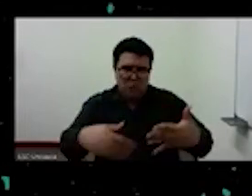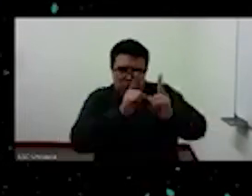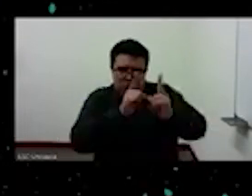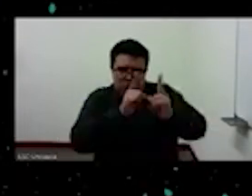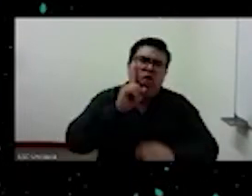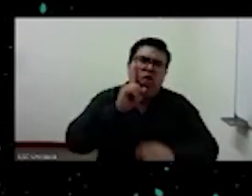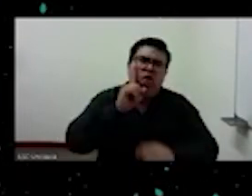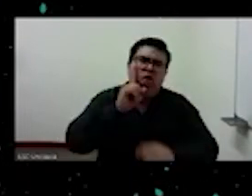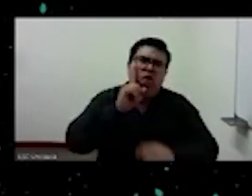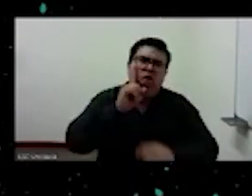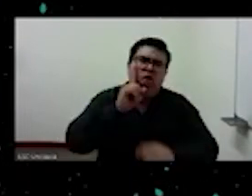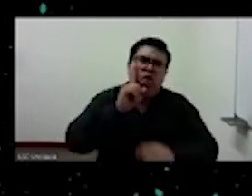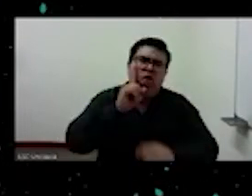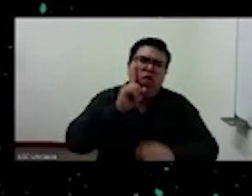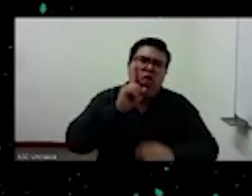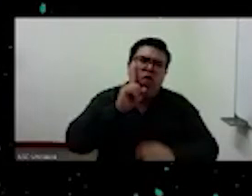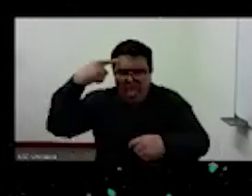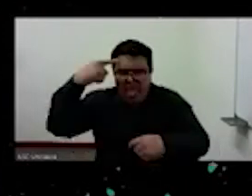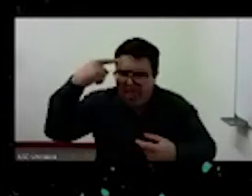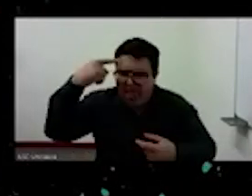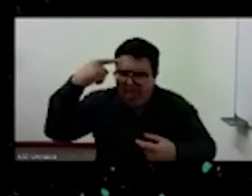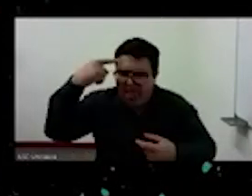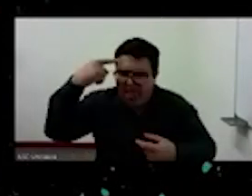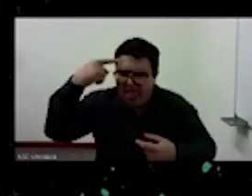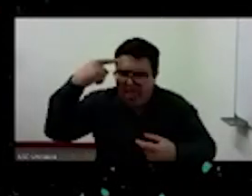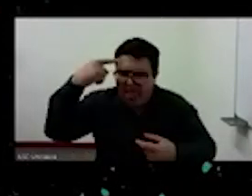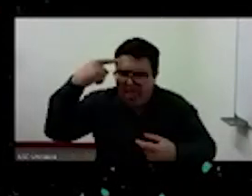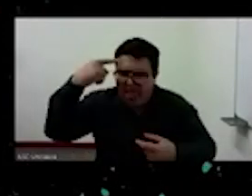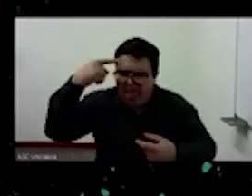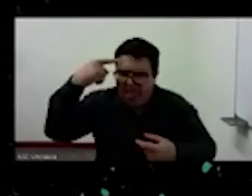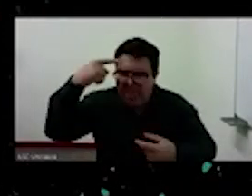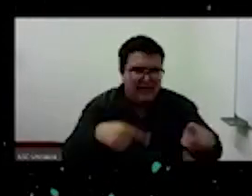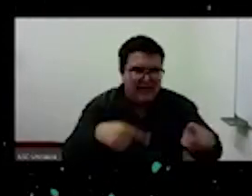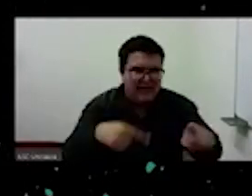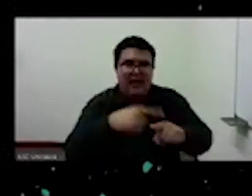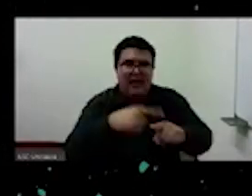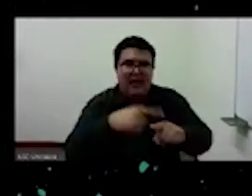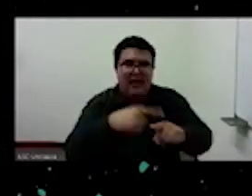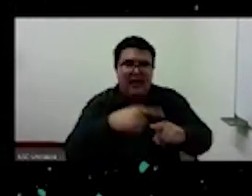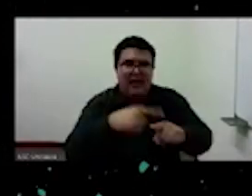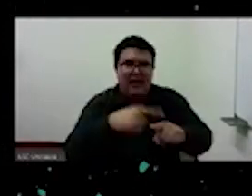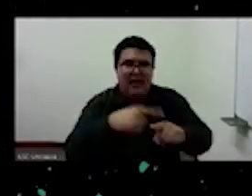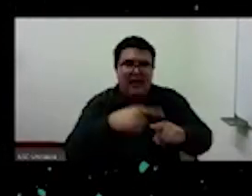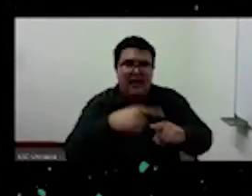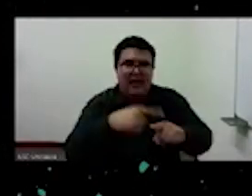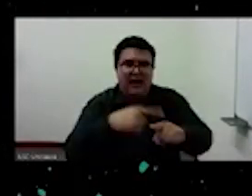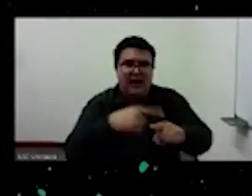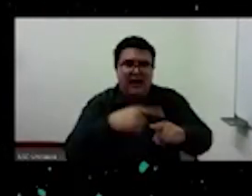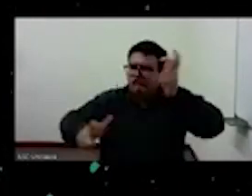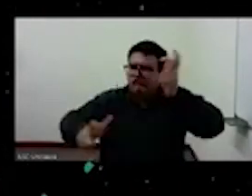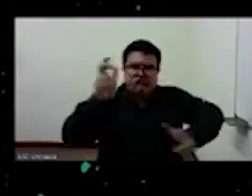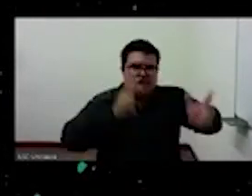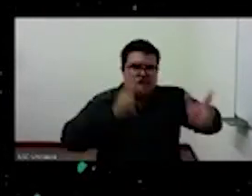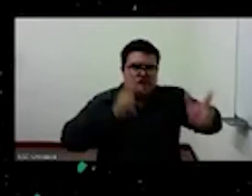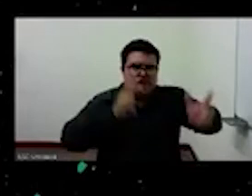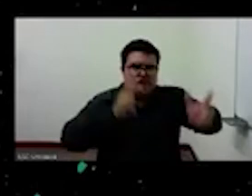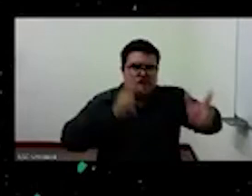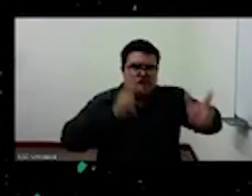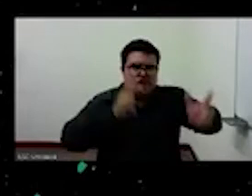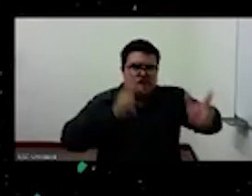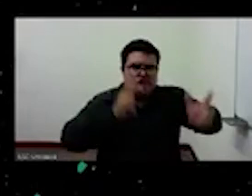afectividad las relaciones la percepción del cuerpo del otro esta condición